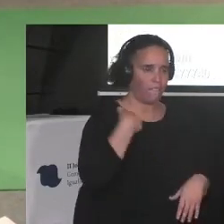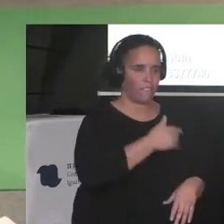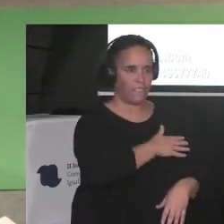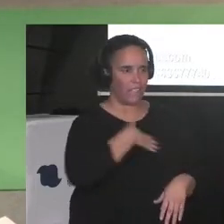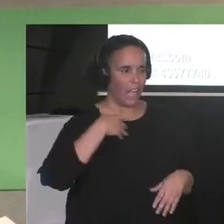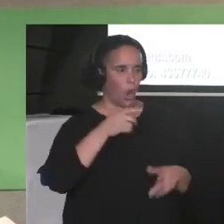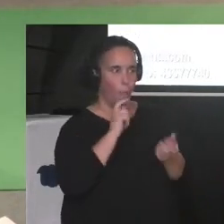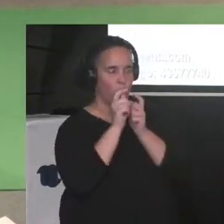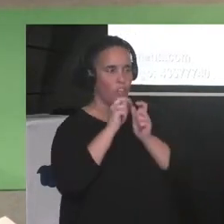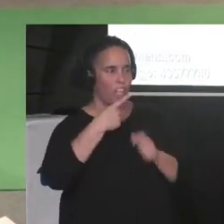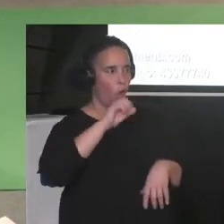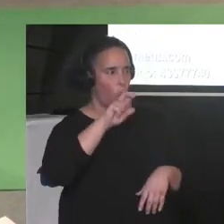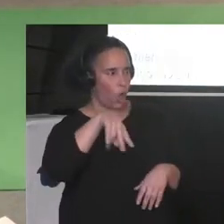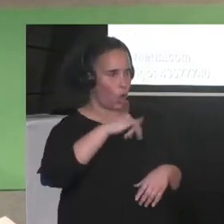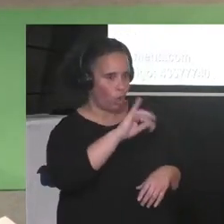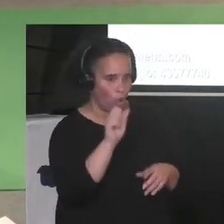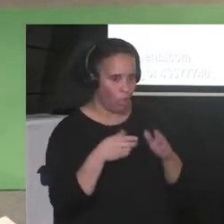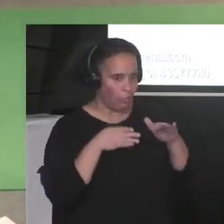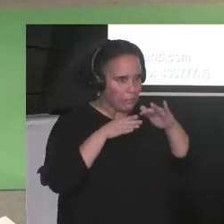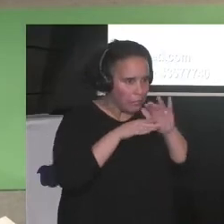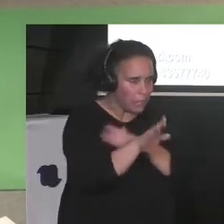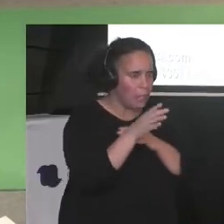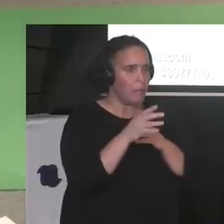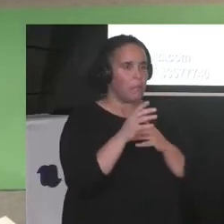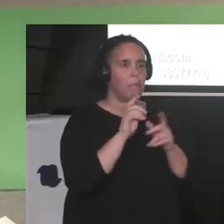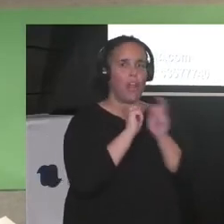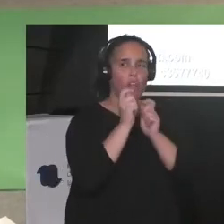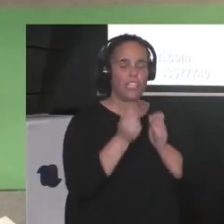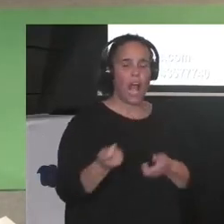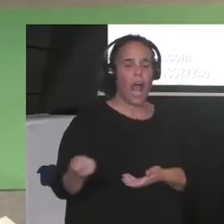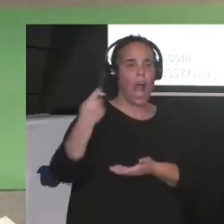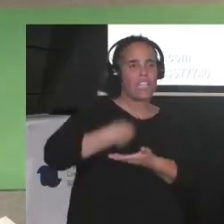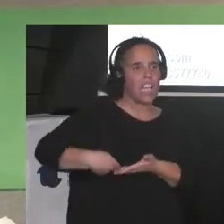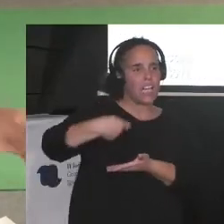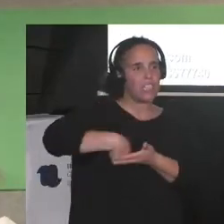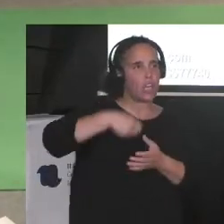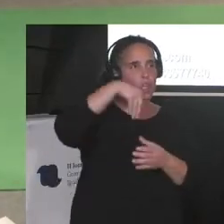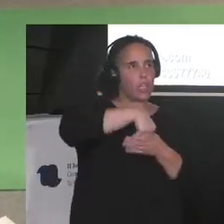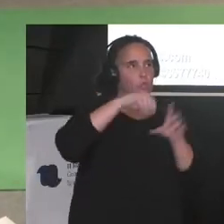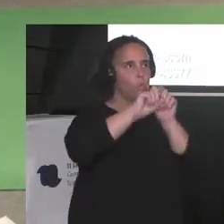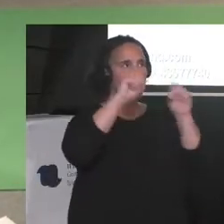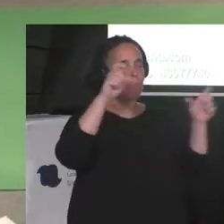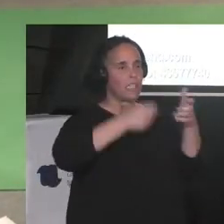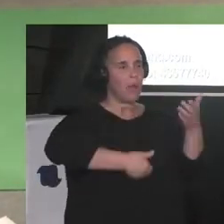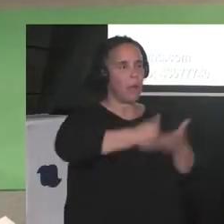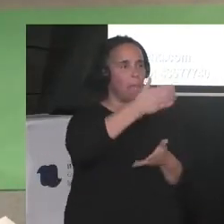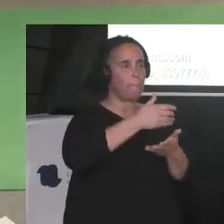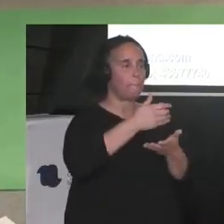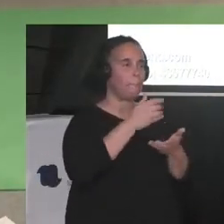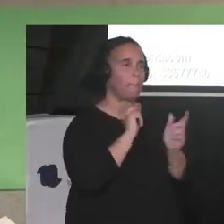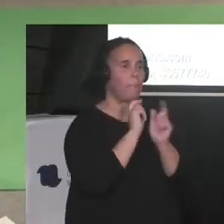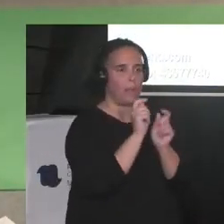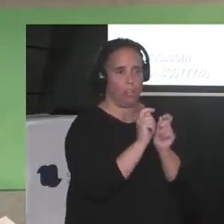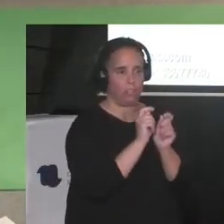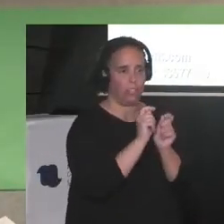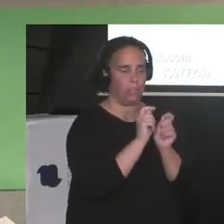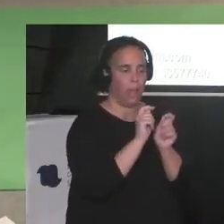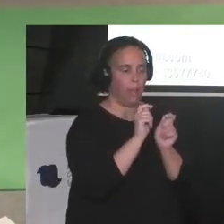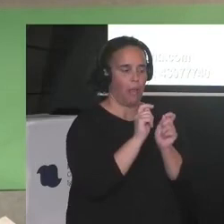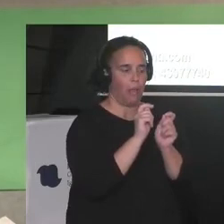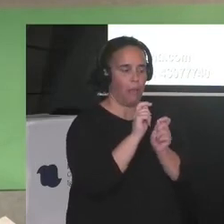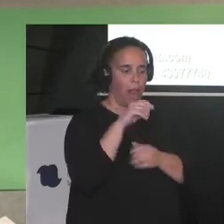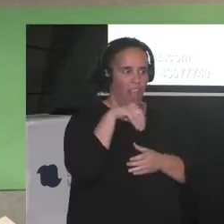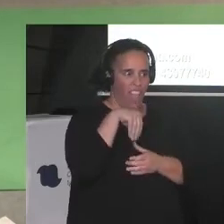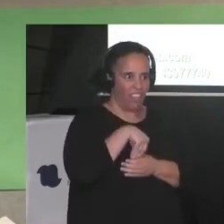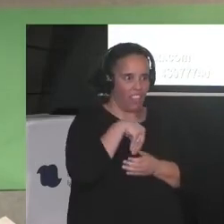infiltrada, incógnita, a trabajar como periodista asalariada en una empresa periodística para contarlo desde adentro. Se me ha ocurrido.